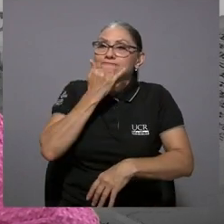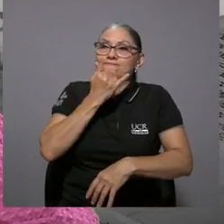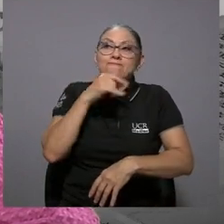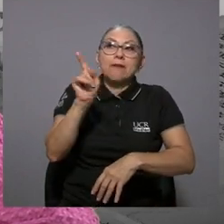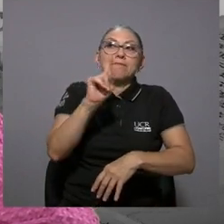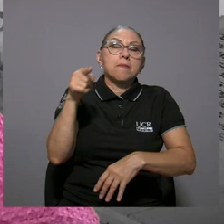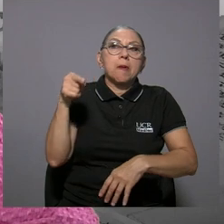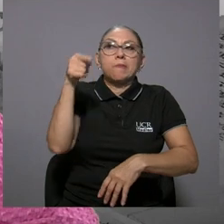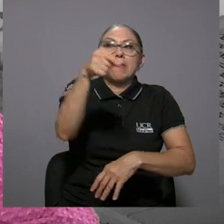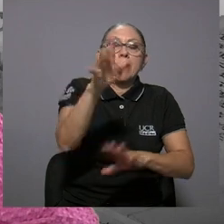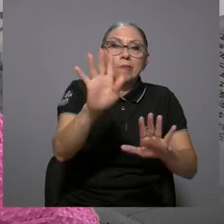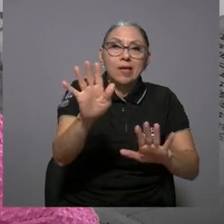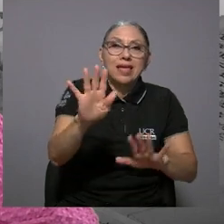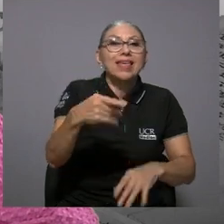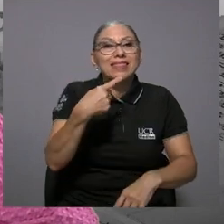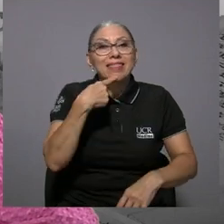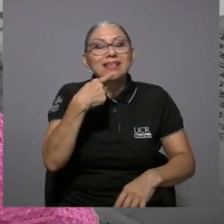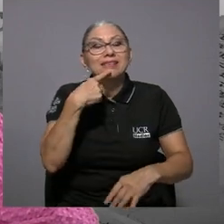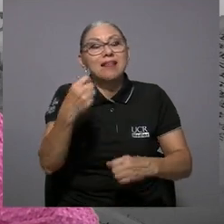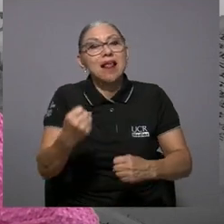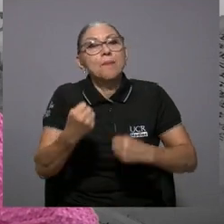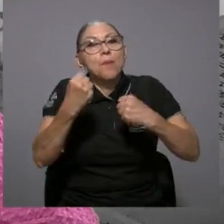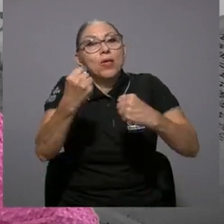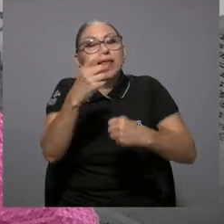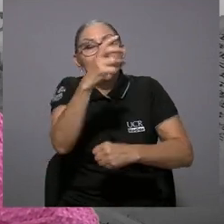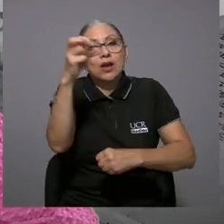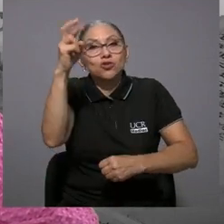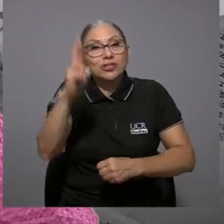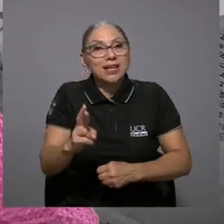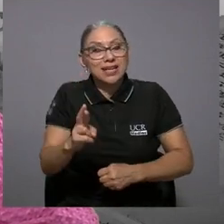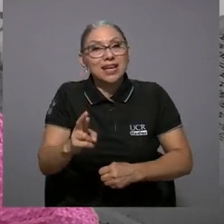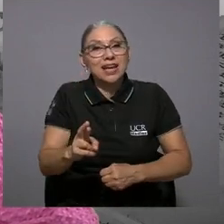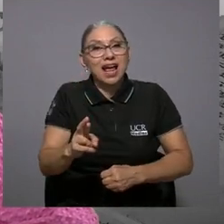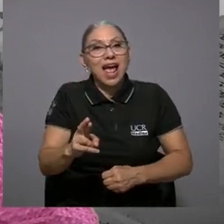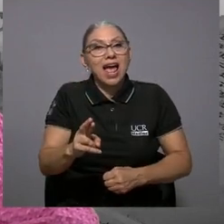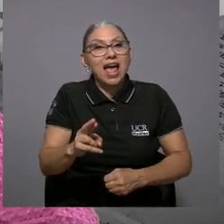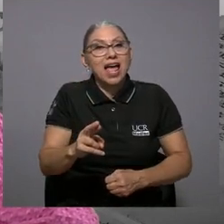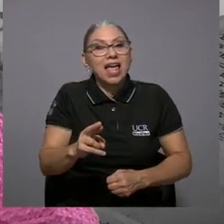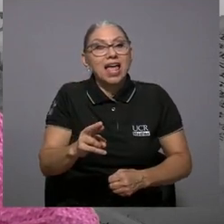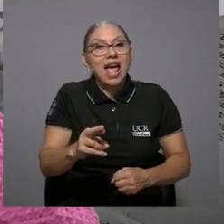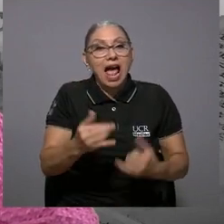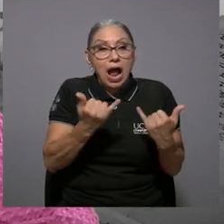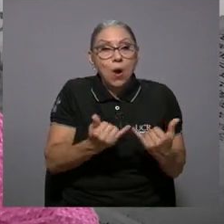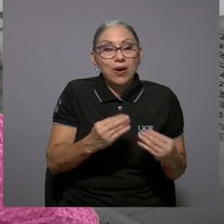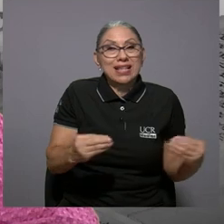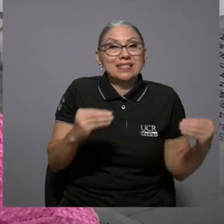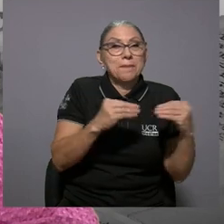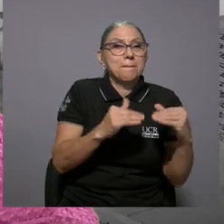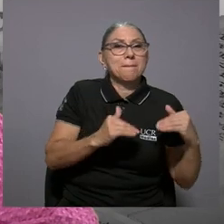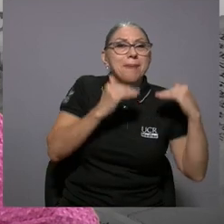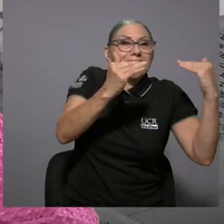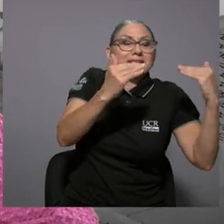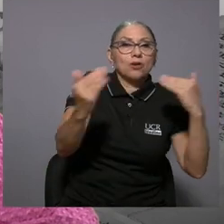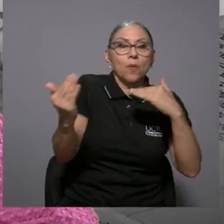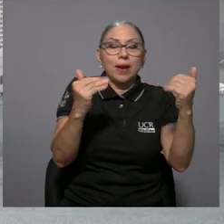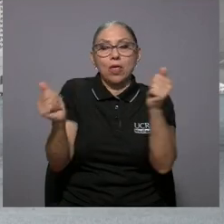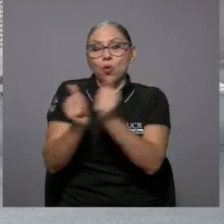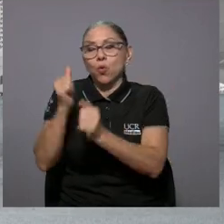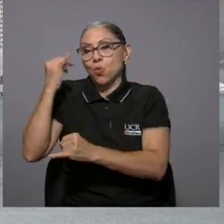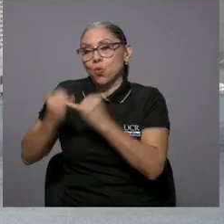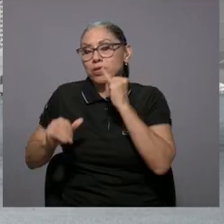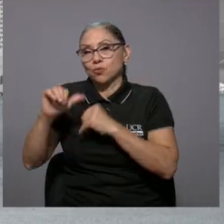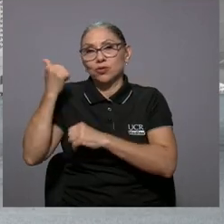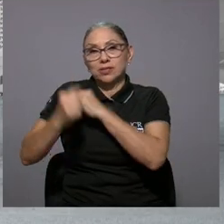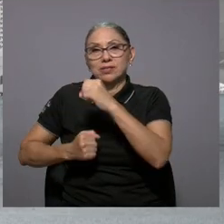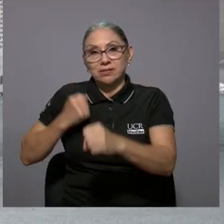decirle al poder que por ahí no vamos de decirle al poder que Costa Rica es más que la última década Costa